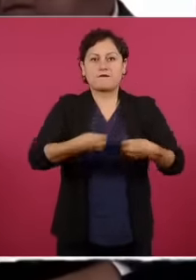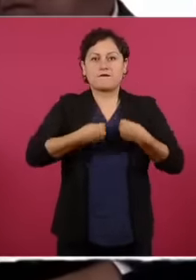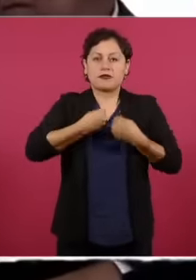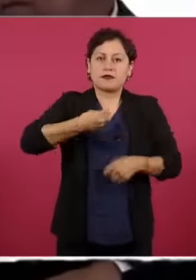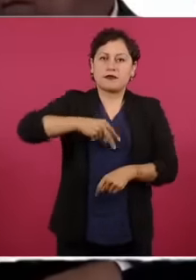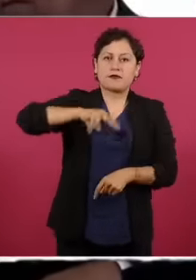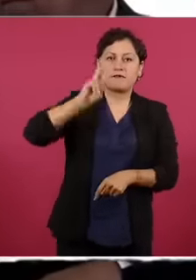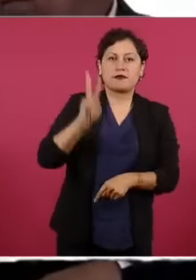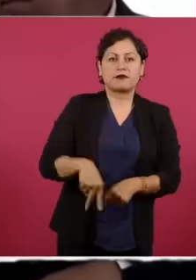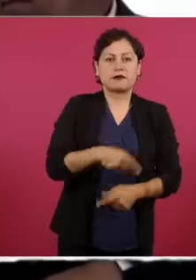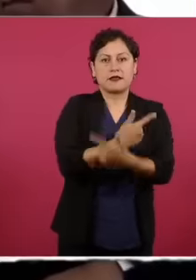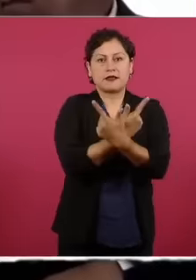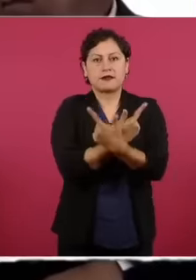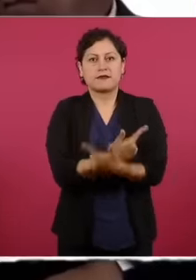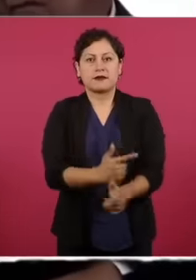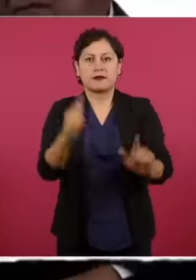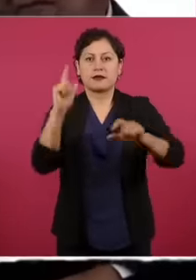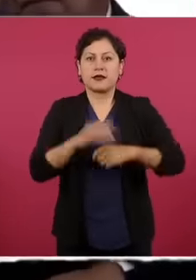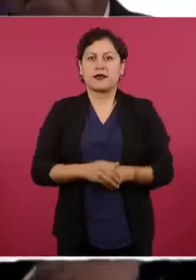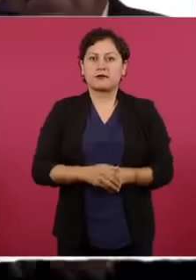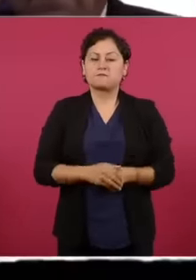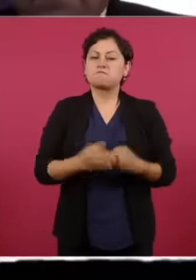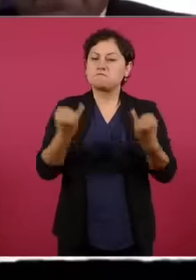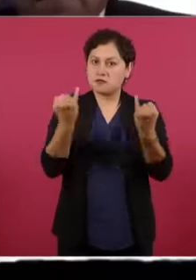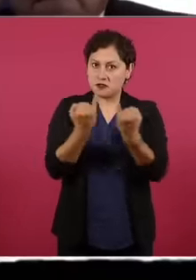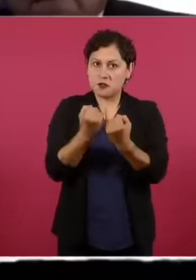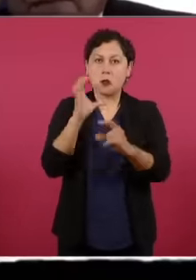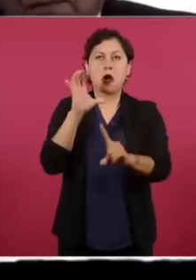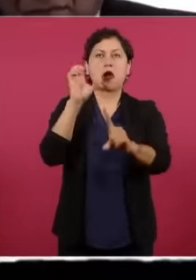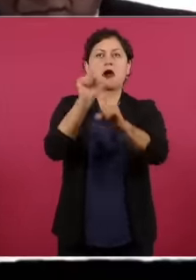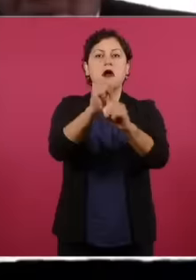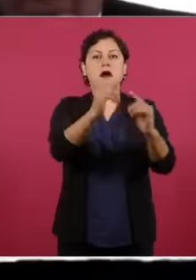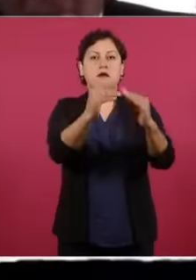también a favor de la democracia